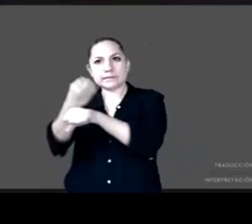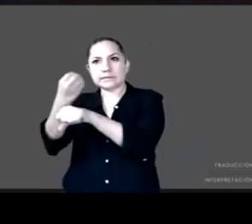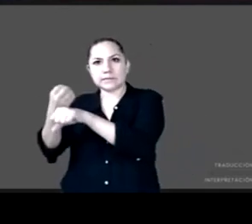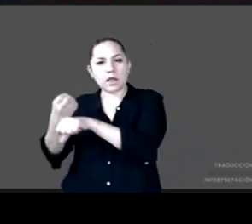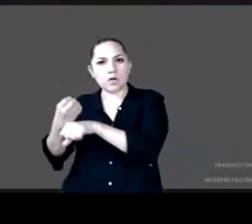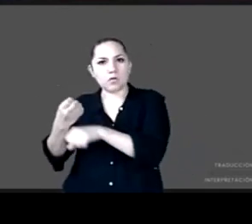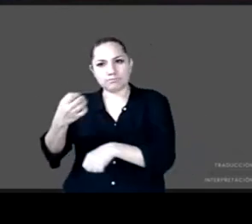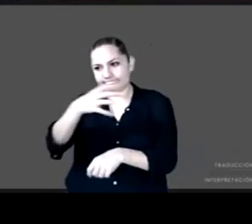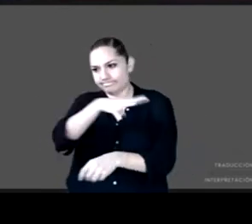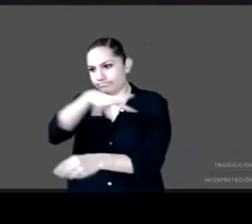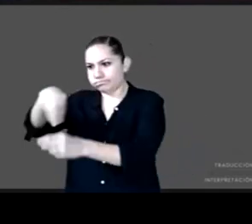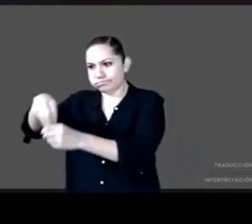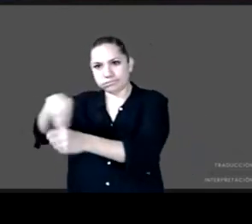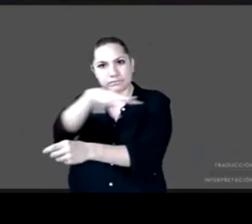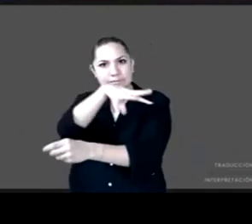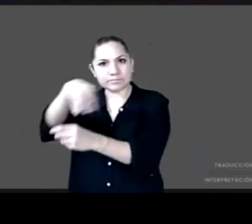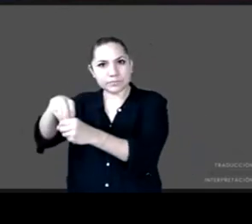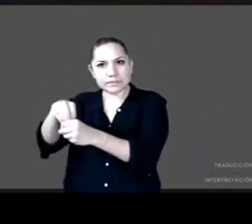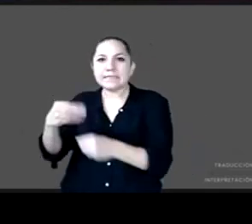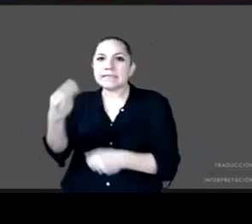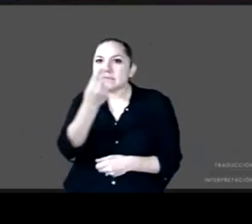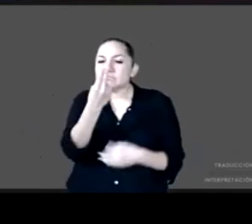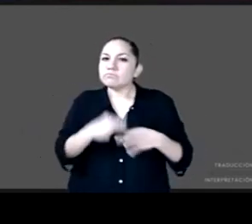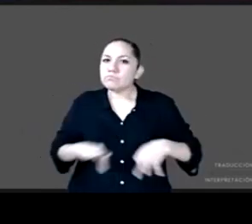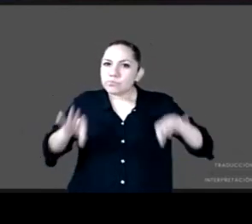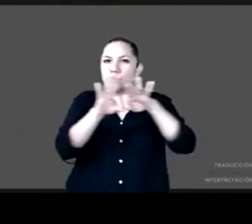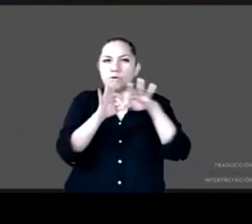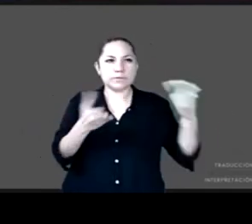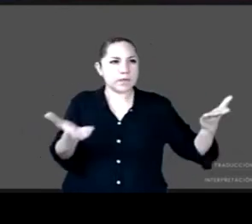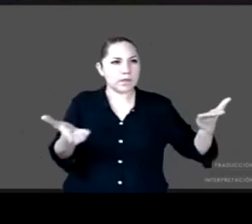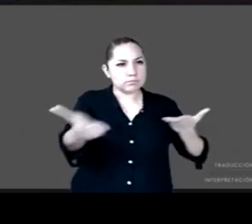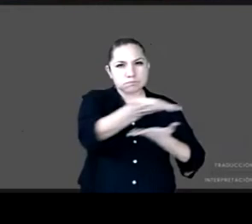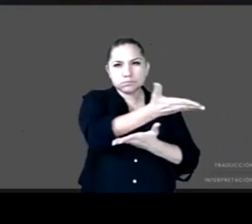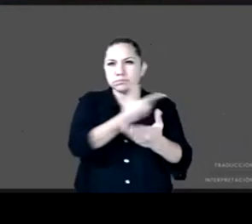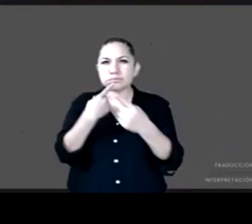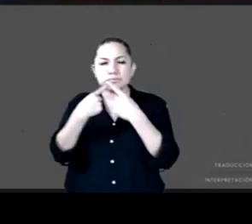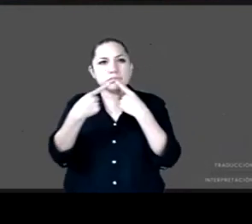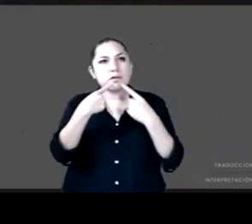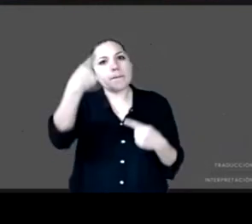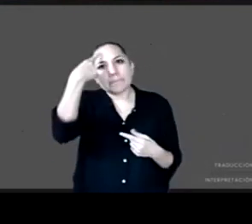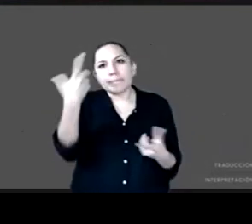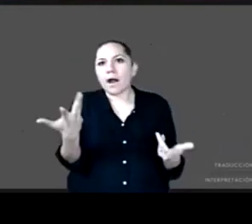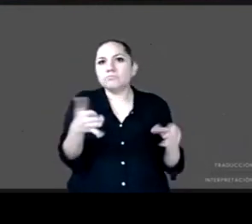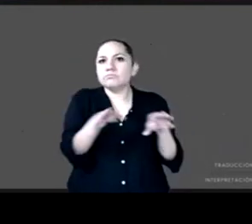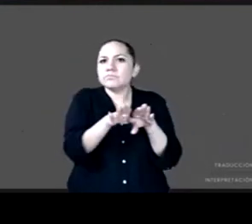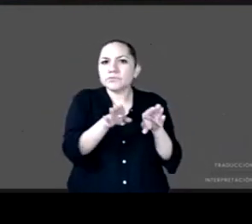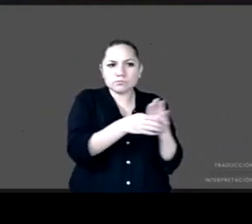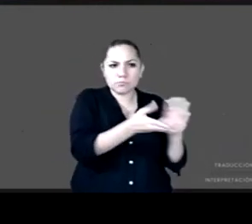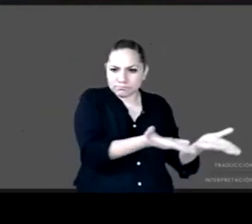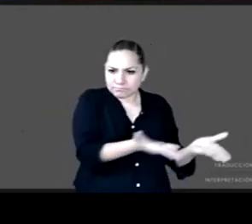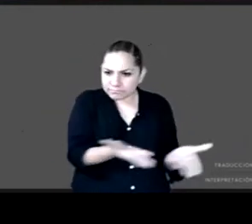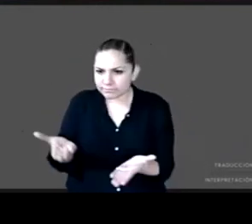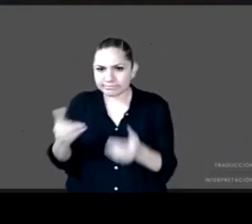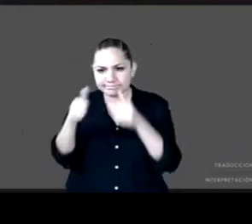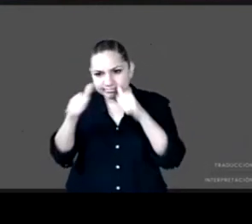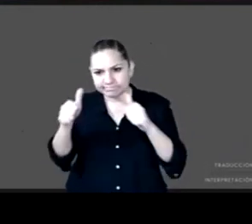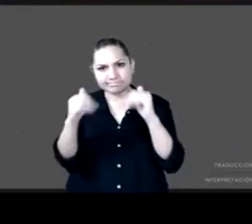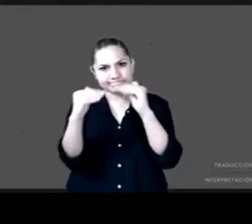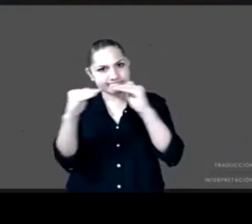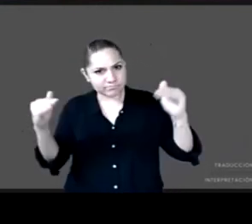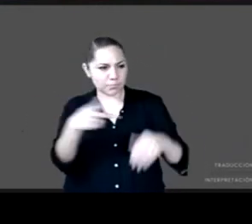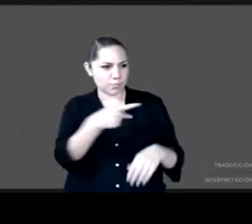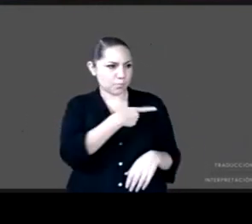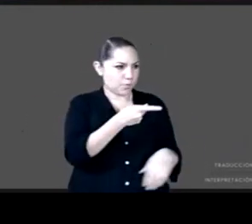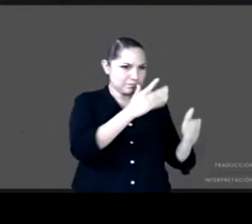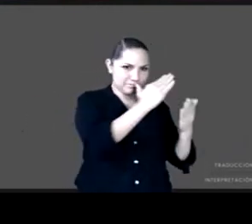la desigualdad y la de la pobreza acciones de capacitación a funcionarios acciones conjuntas para la inspección del